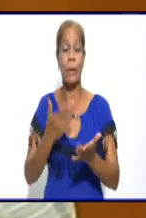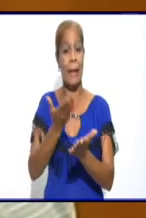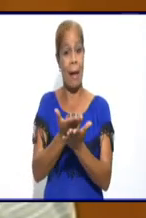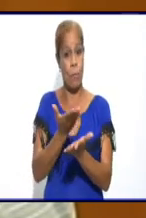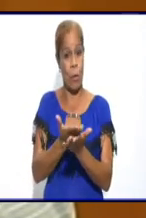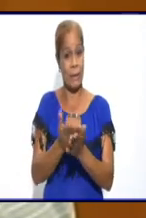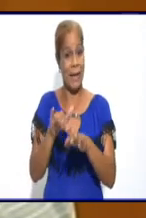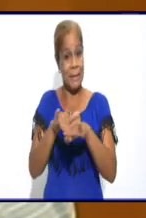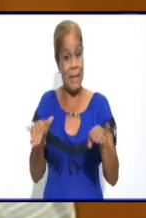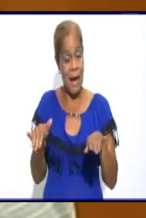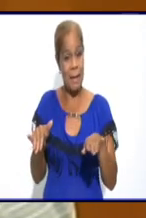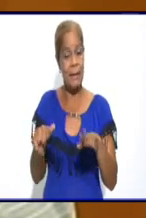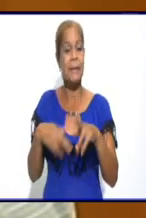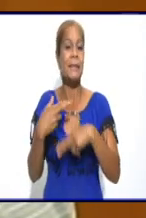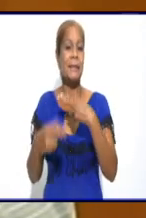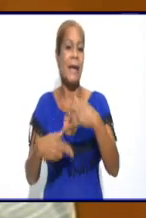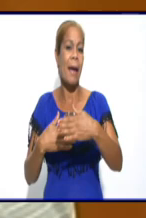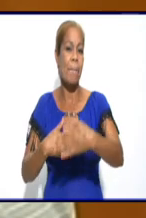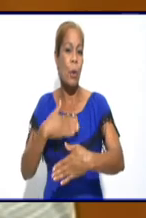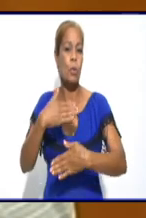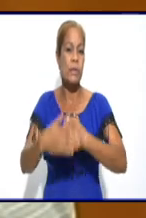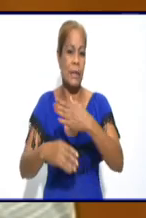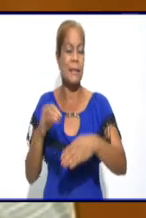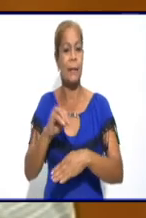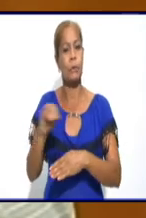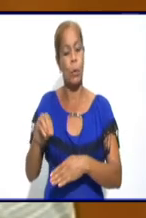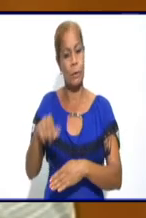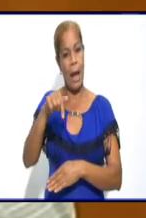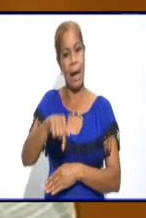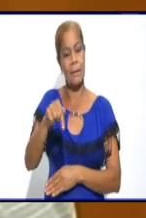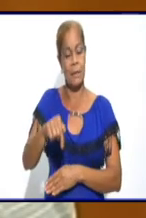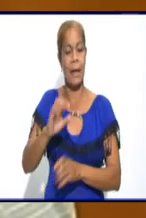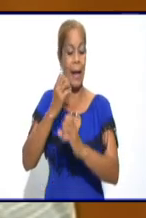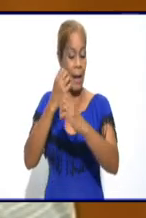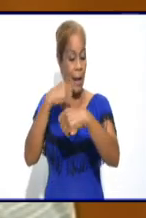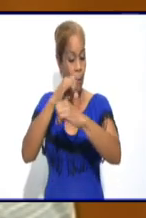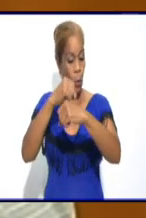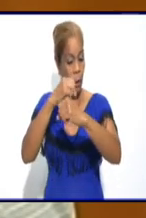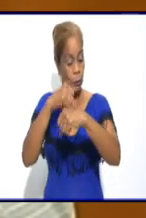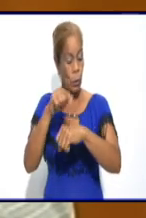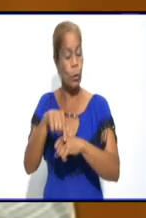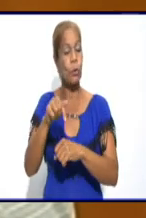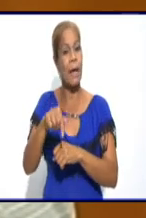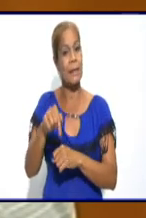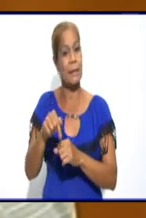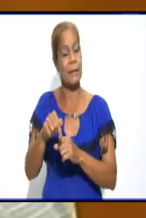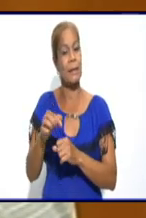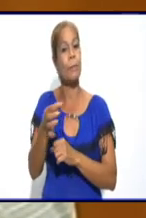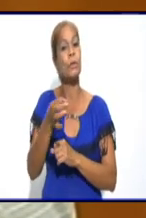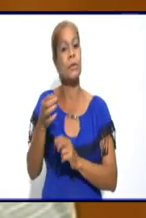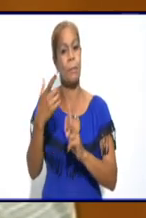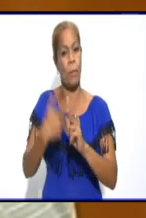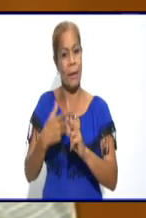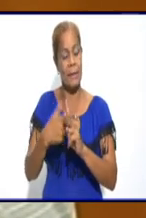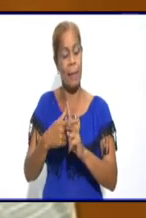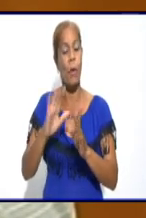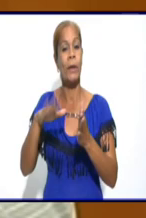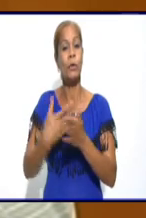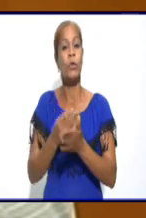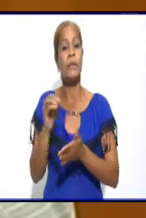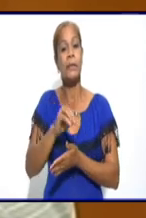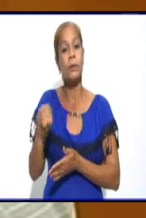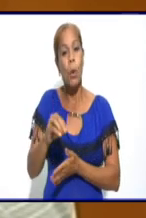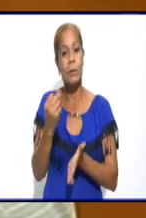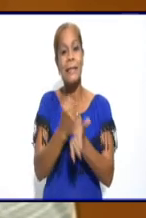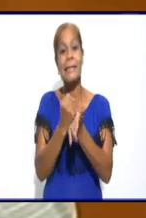y que un grupo importante se derivan al laboratorio de la provincia de Santiago de Cuba, donde se confirman los